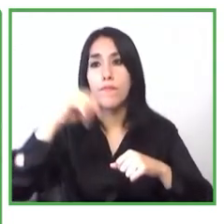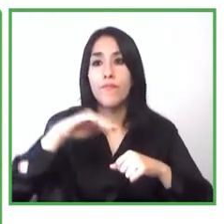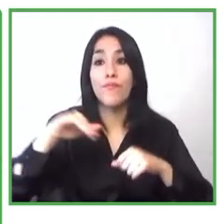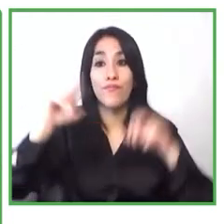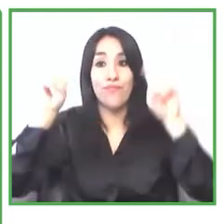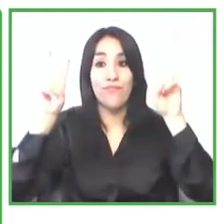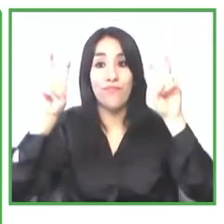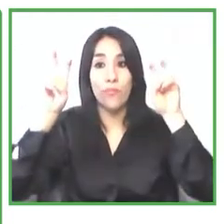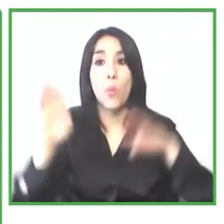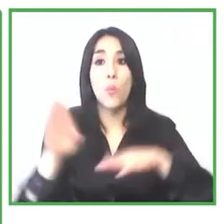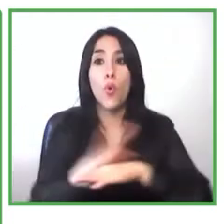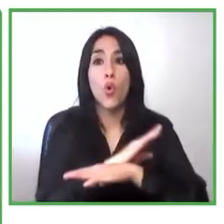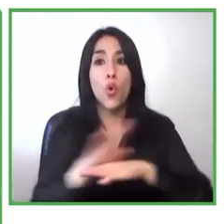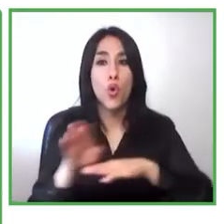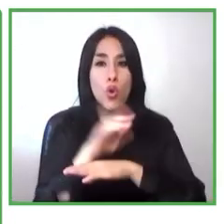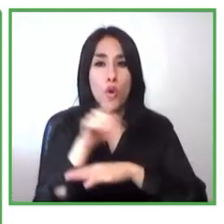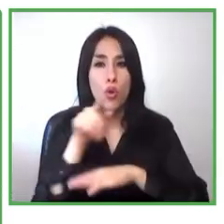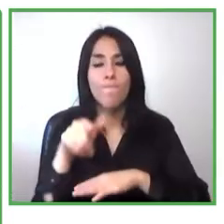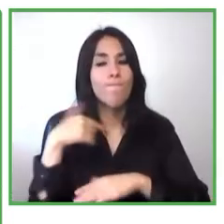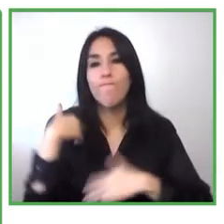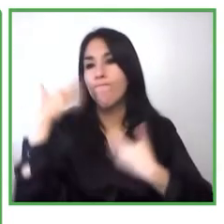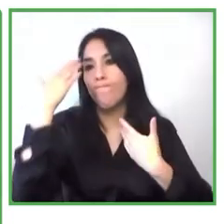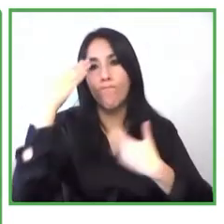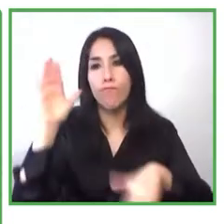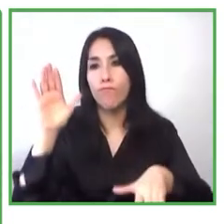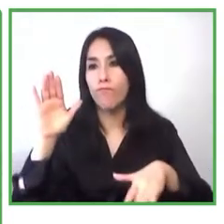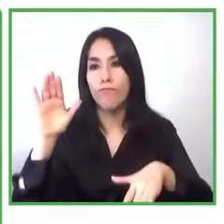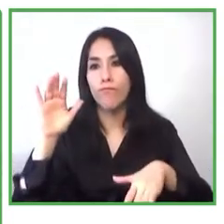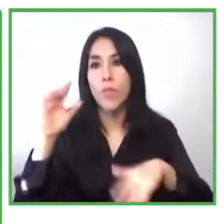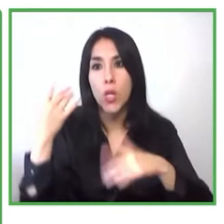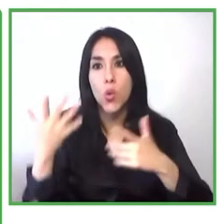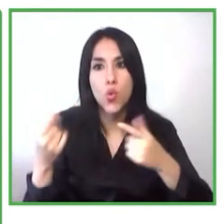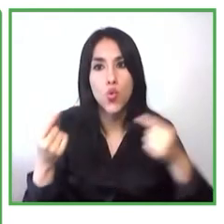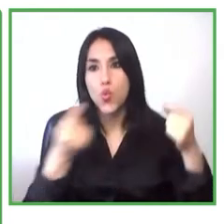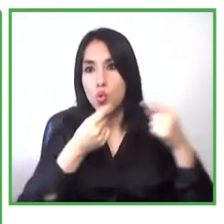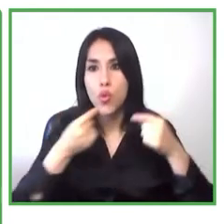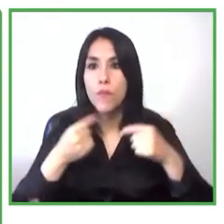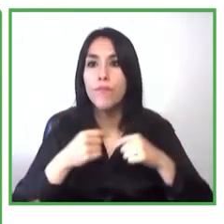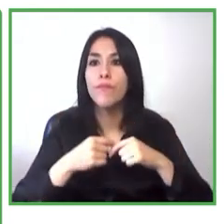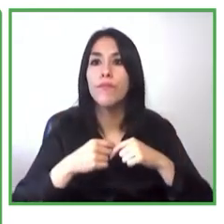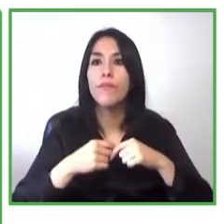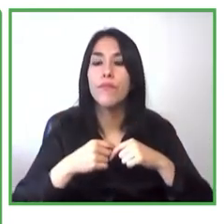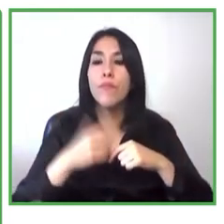creado una asociación corporativa con un banco